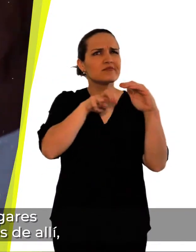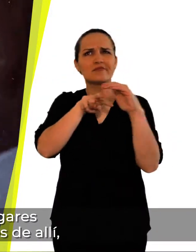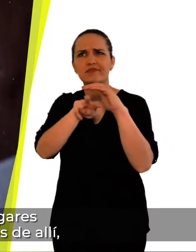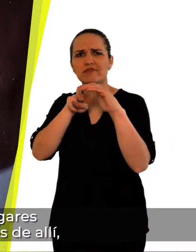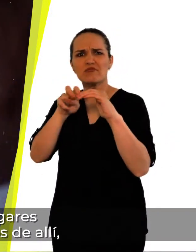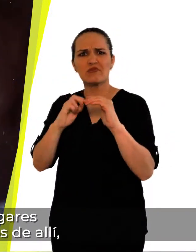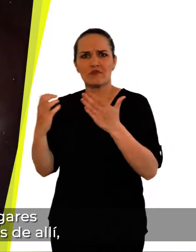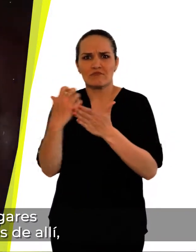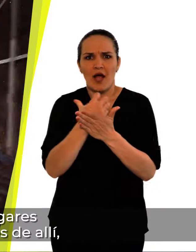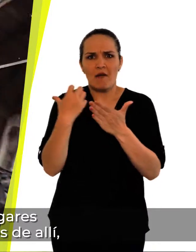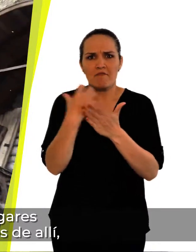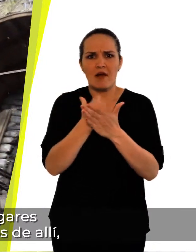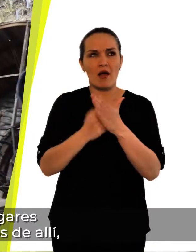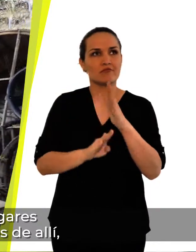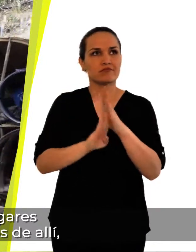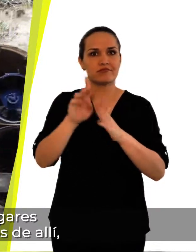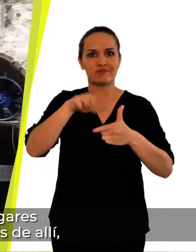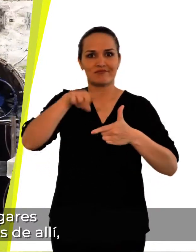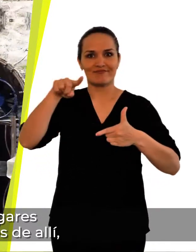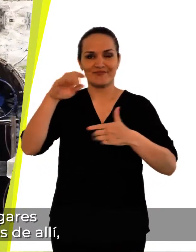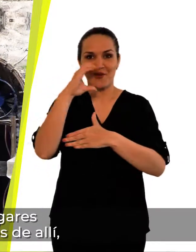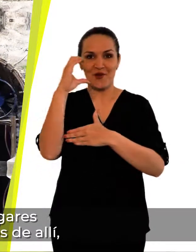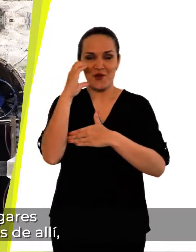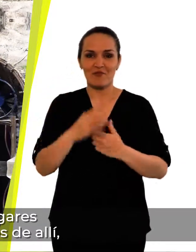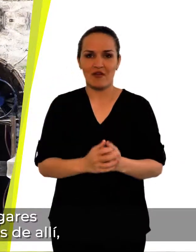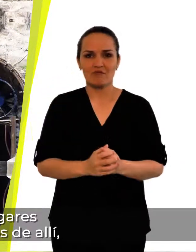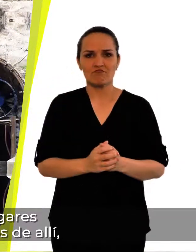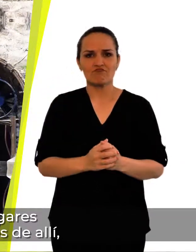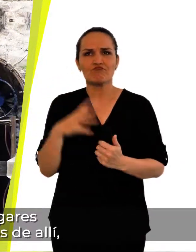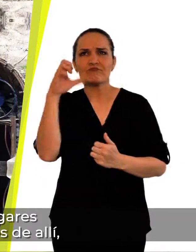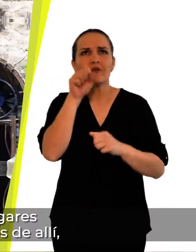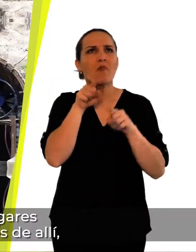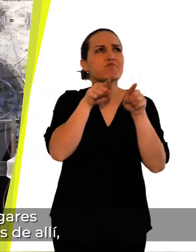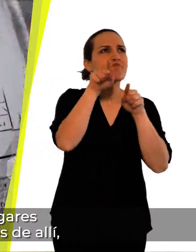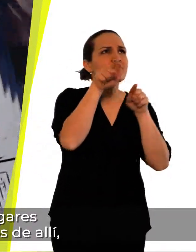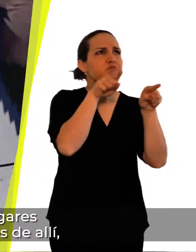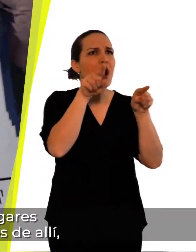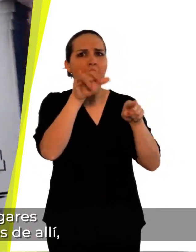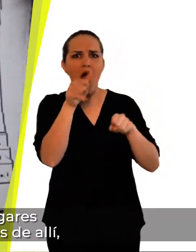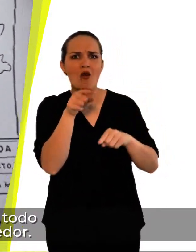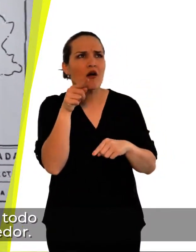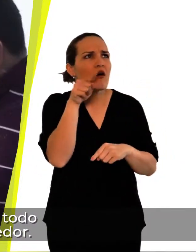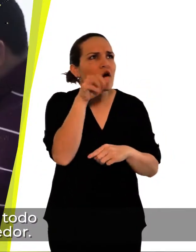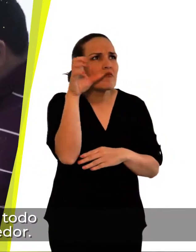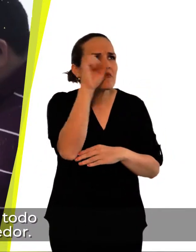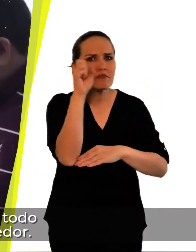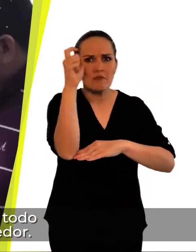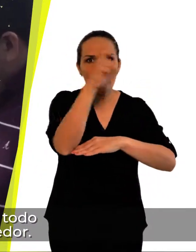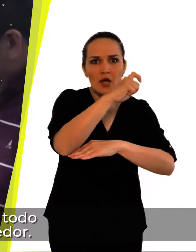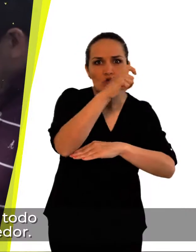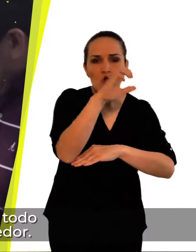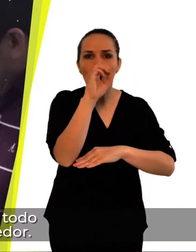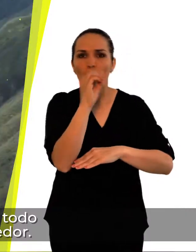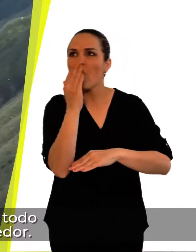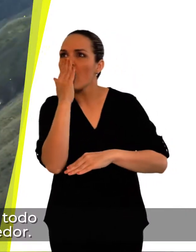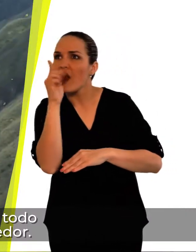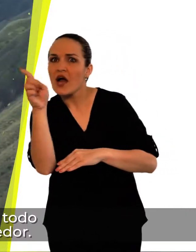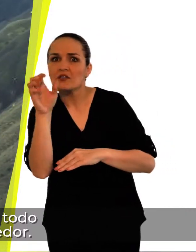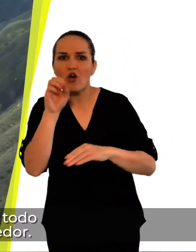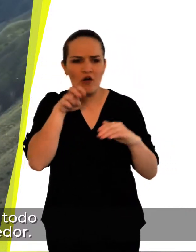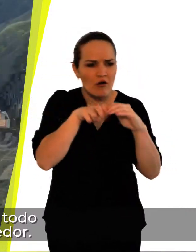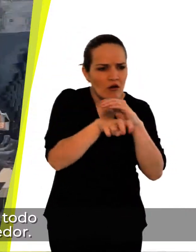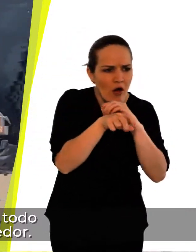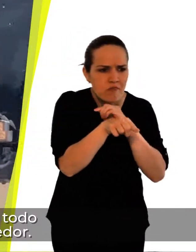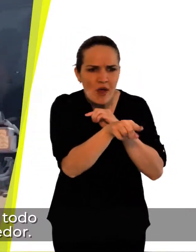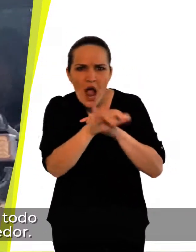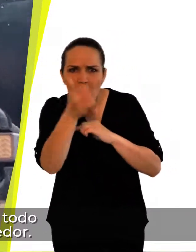con la que identificamos los lugares donde hay minerales para sacarlos de allí, procesarlos y construir